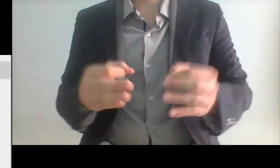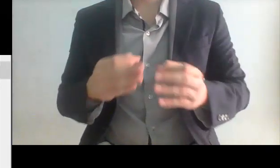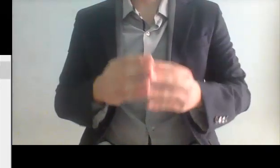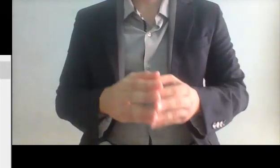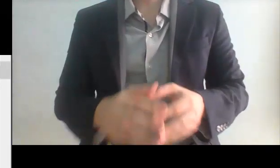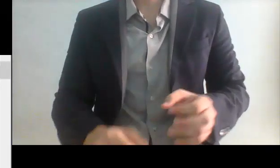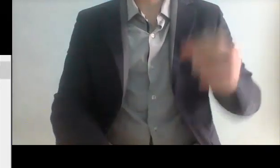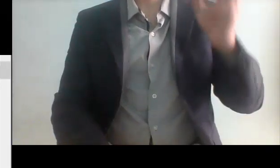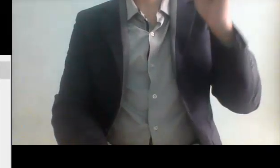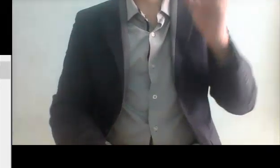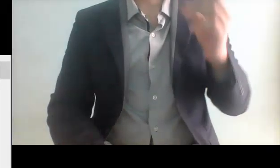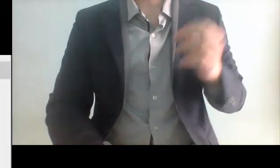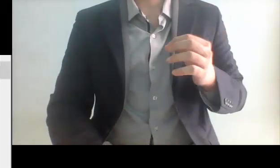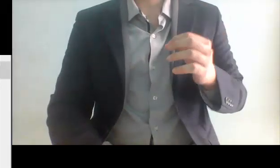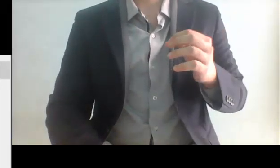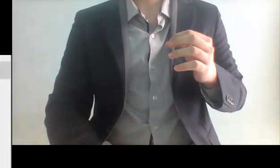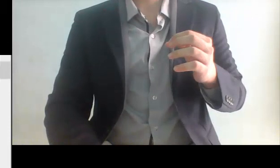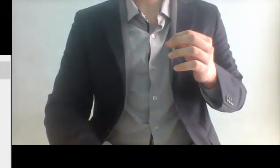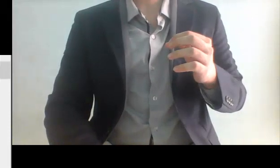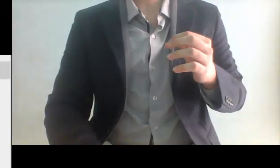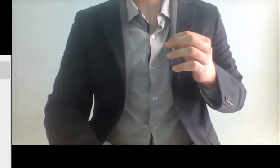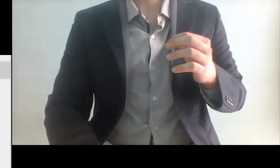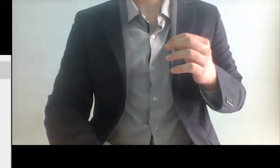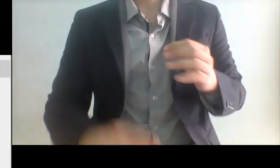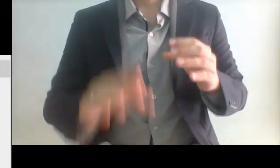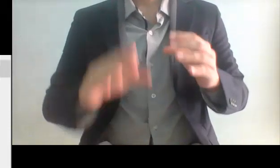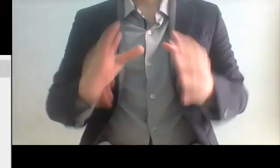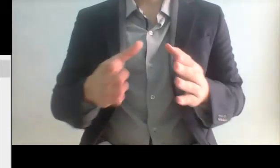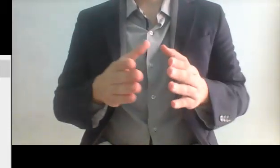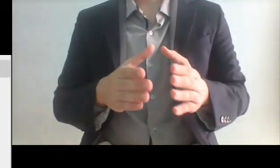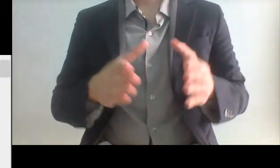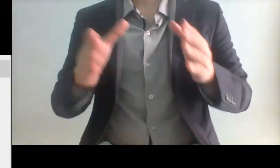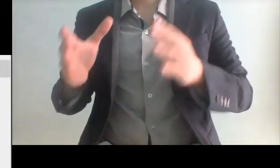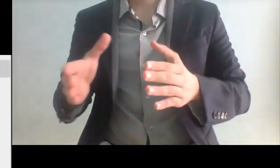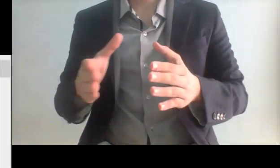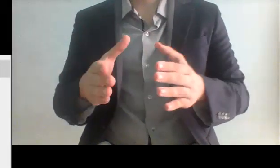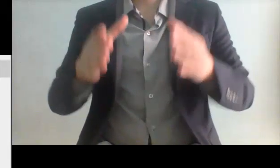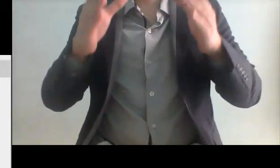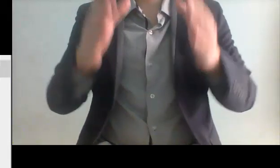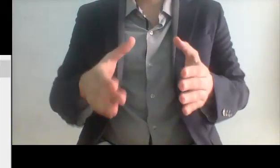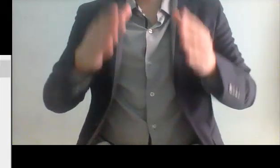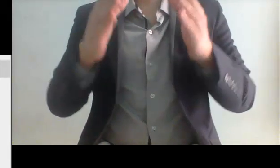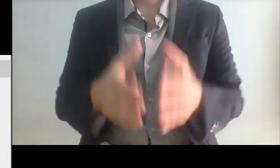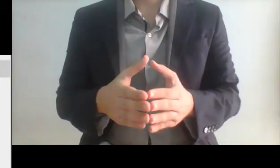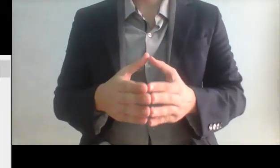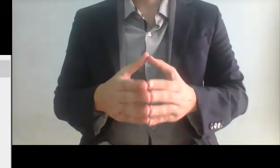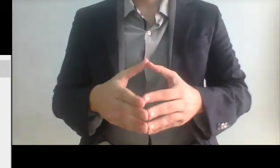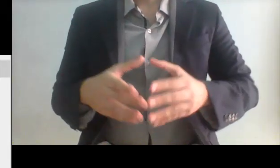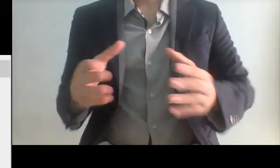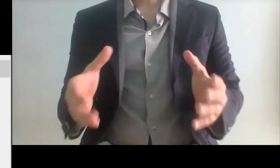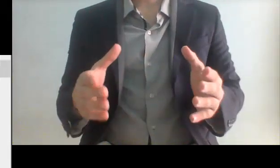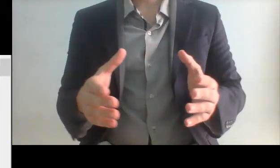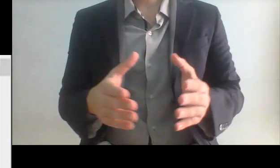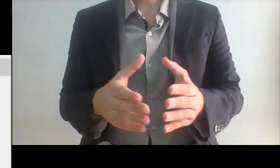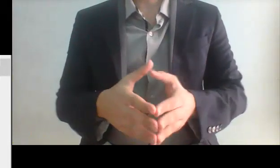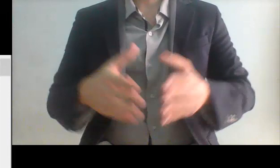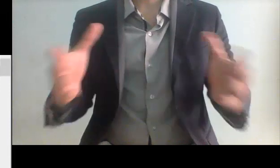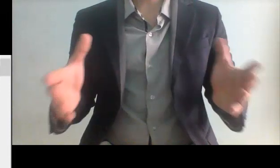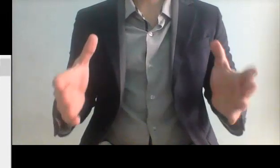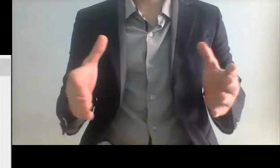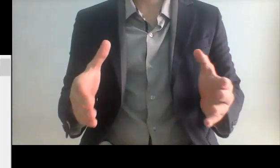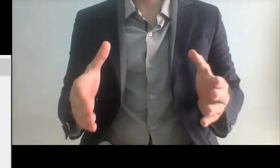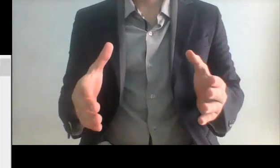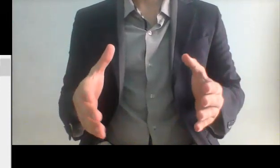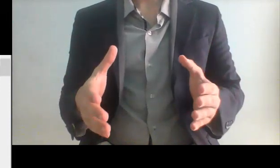lo que destruyó a nuestro país y destruyó a Pemex ¿qué fue lo que destruyó a Pemex? nada más y nada menos que la reforma energética se habla incluso